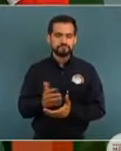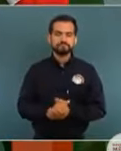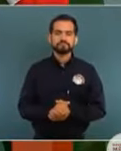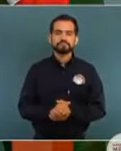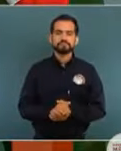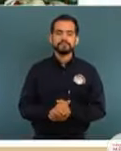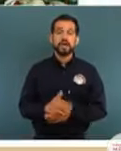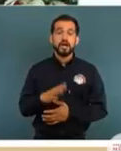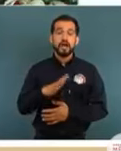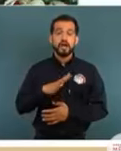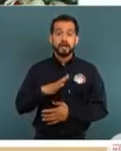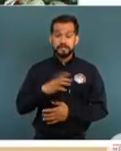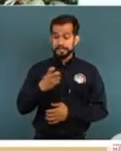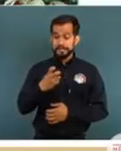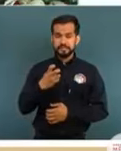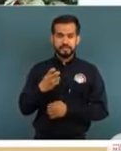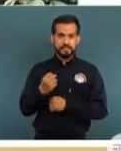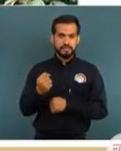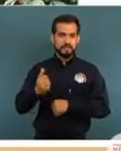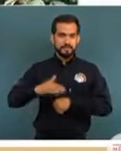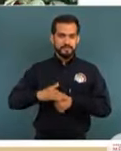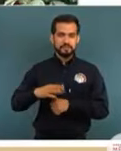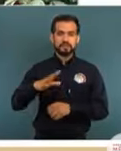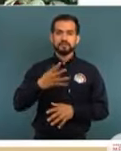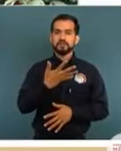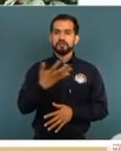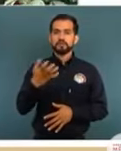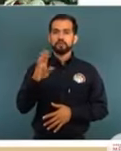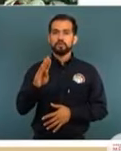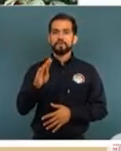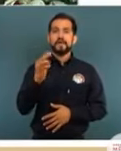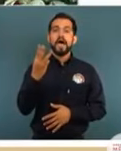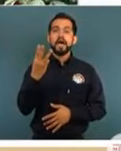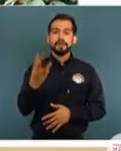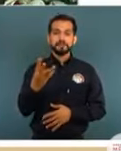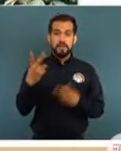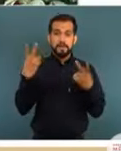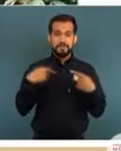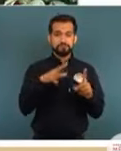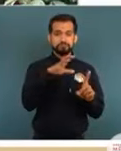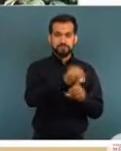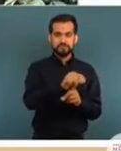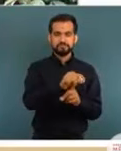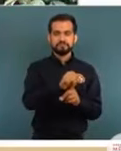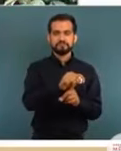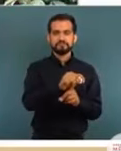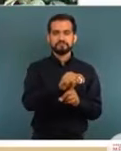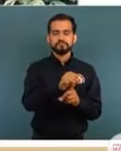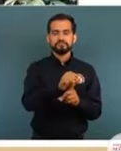se llevan en lo que va de la administración, 593 detenidos,